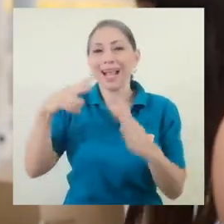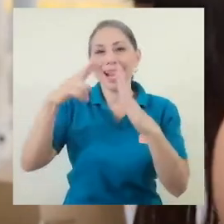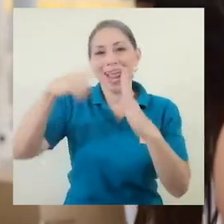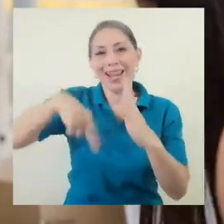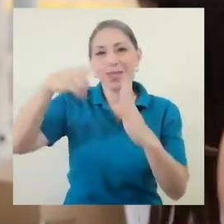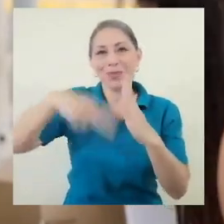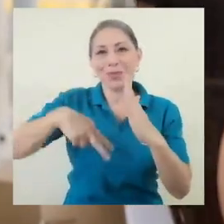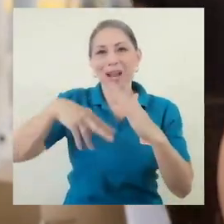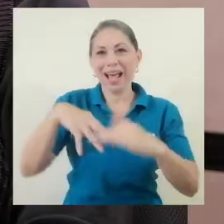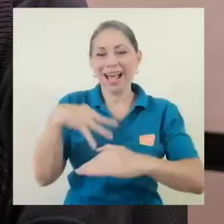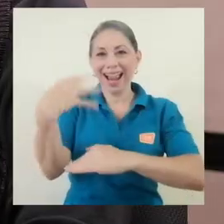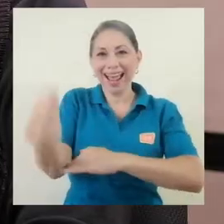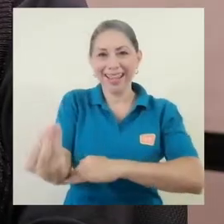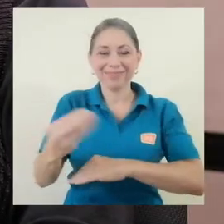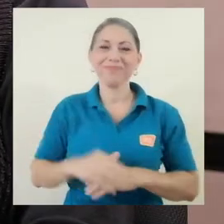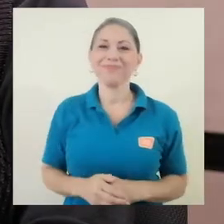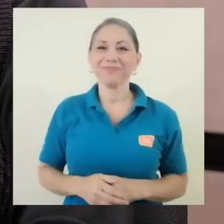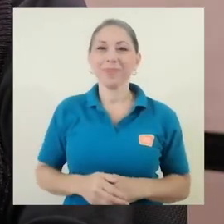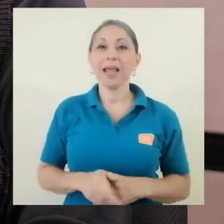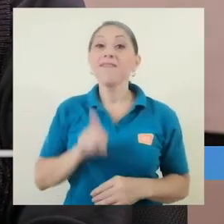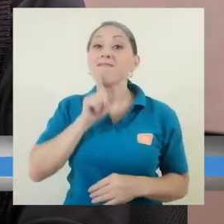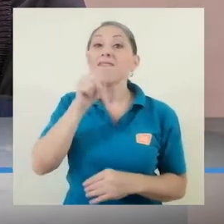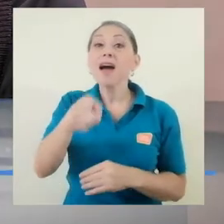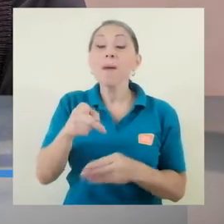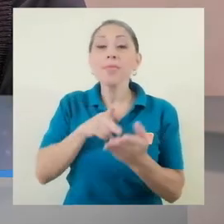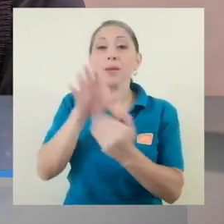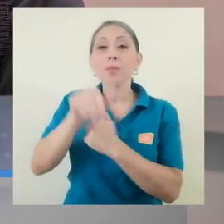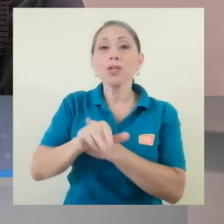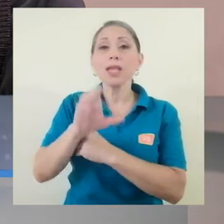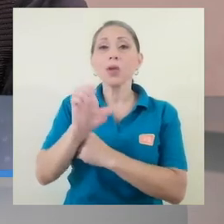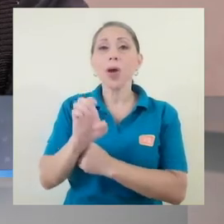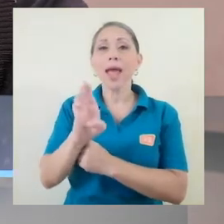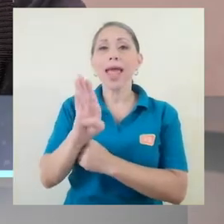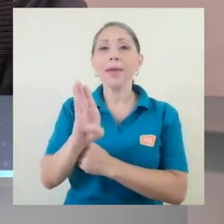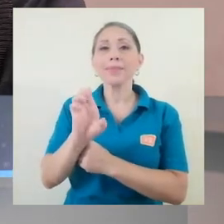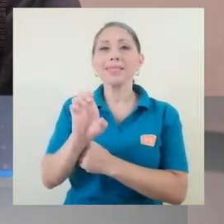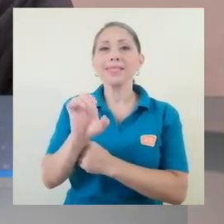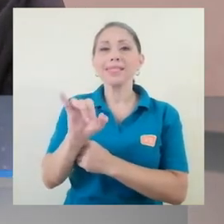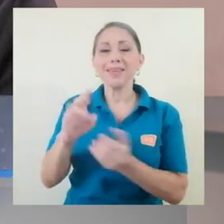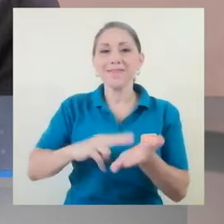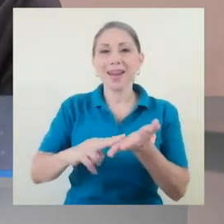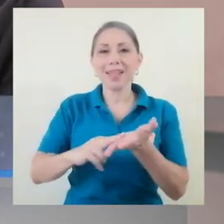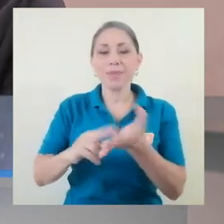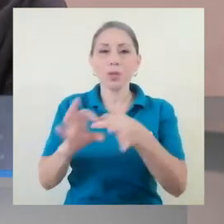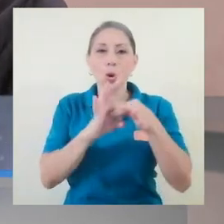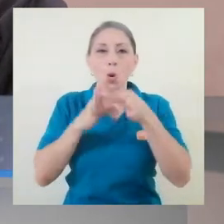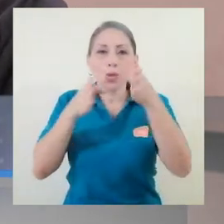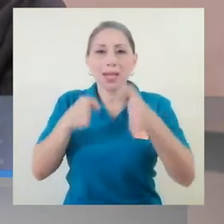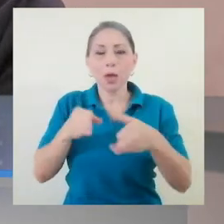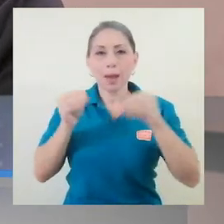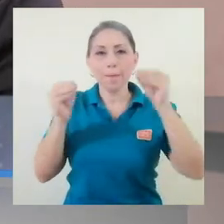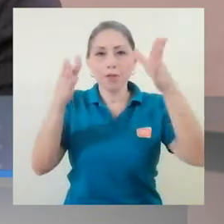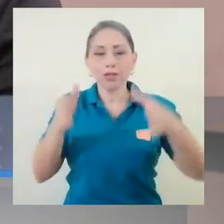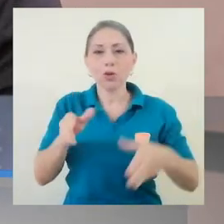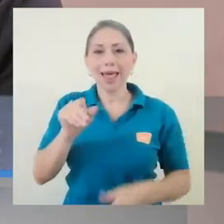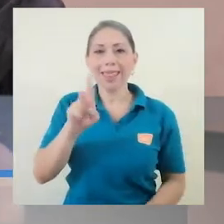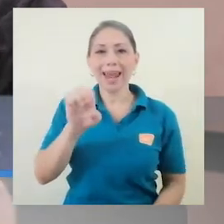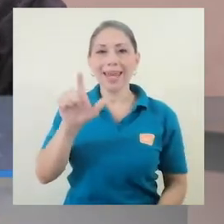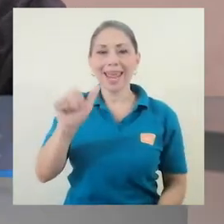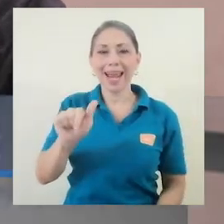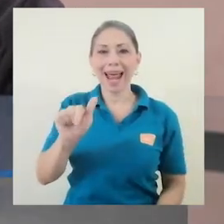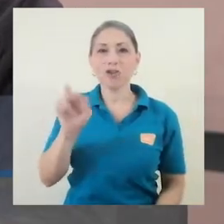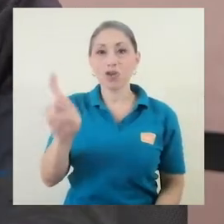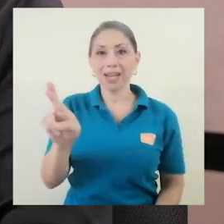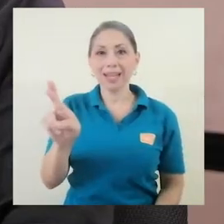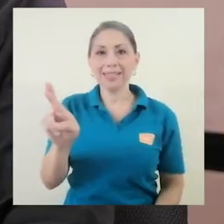al aire libre. Realmente el proyecto EPSI Verde, que lo coordina la profesora Daniela Rodríguez, es un eslabón